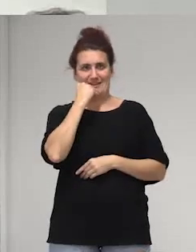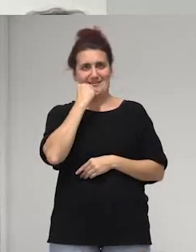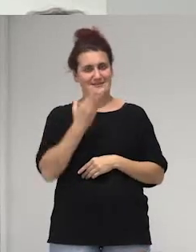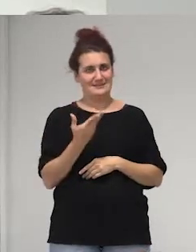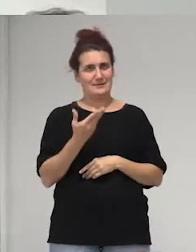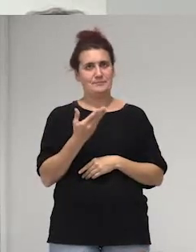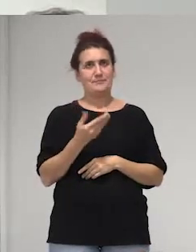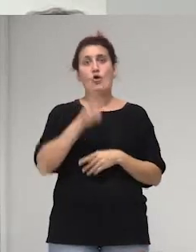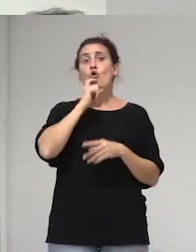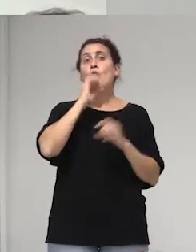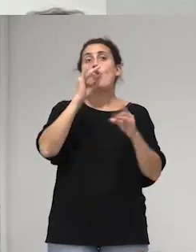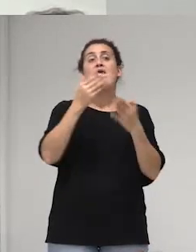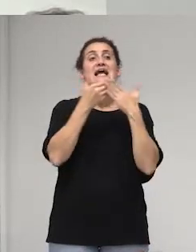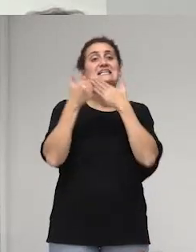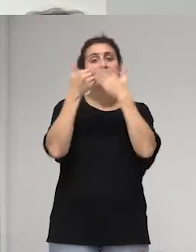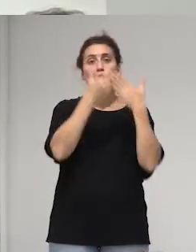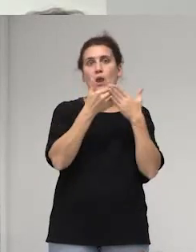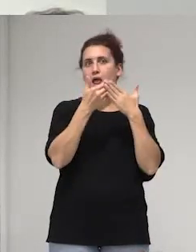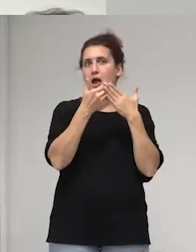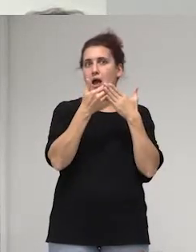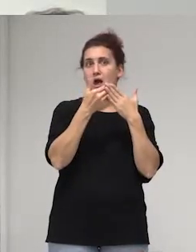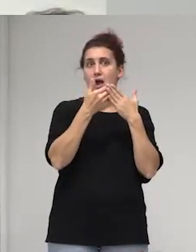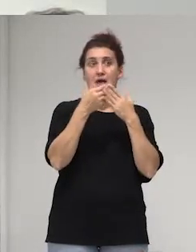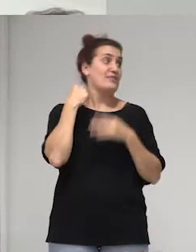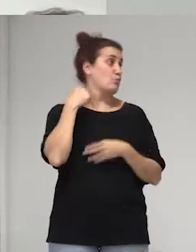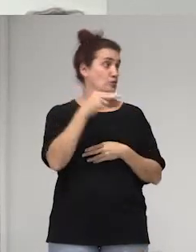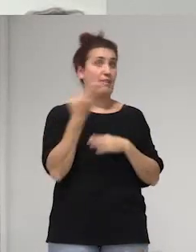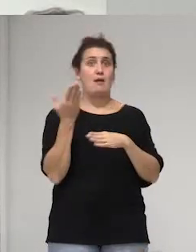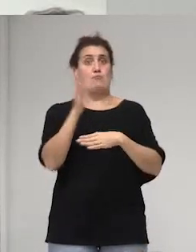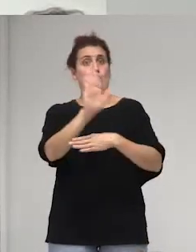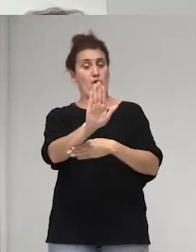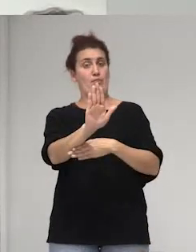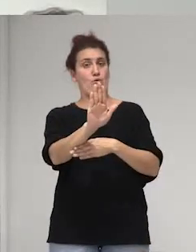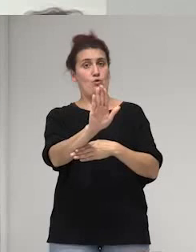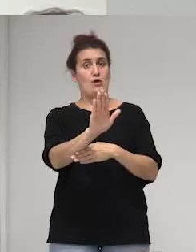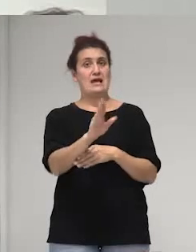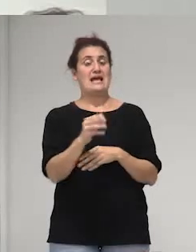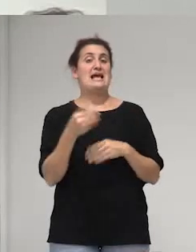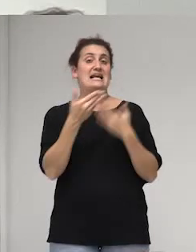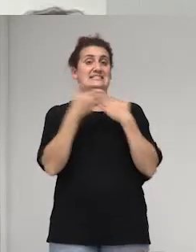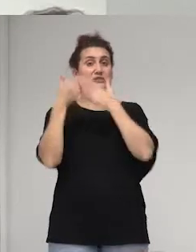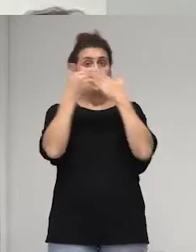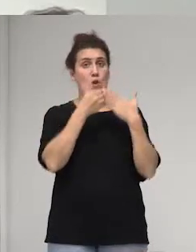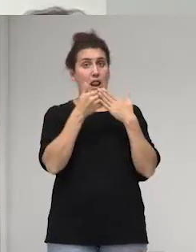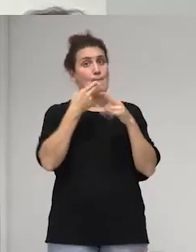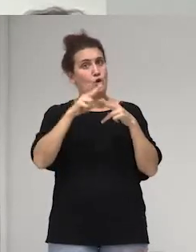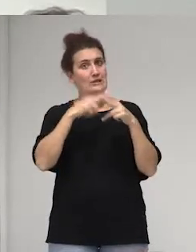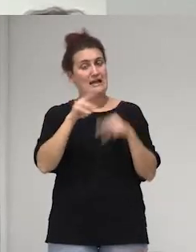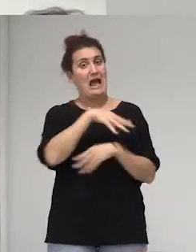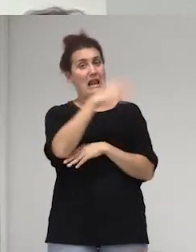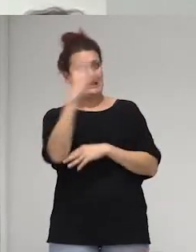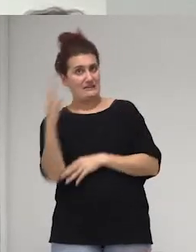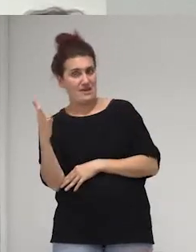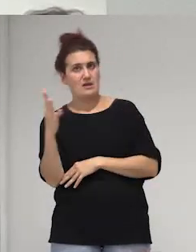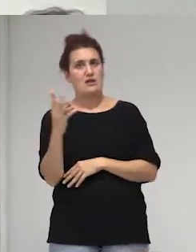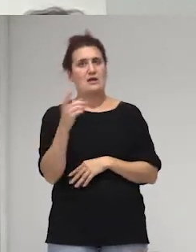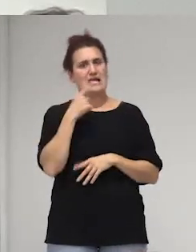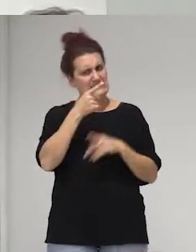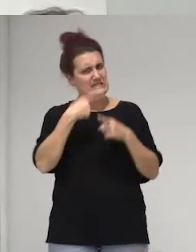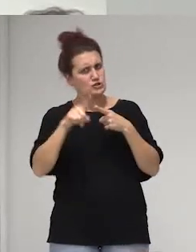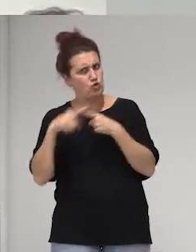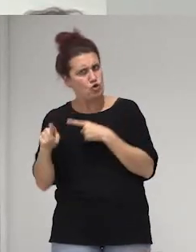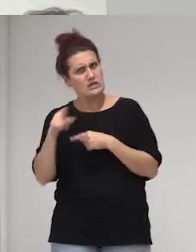como una escuela que está proponiendo la la diputada una escuela política LGBT ese tipo de cosas parecen